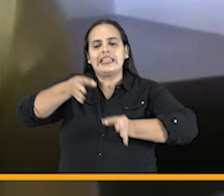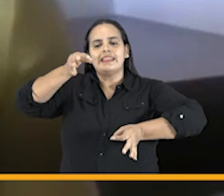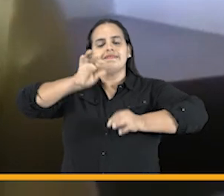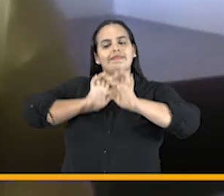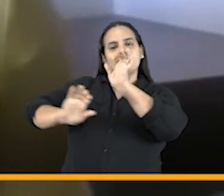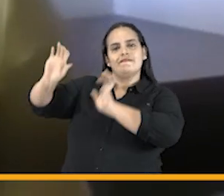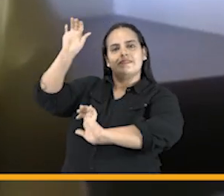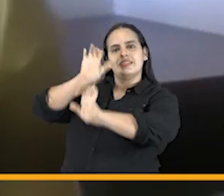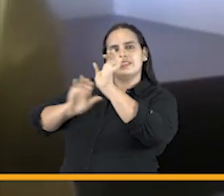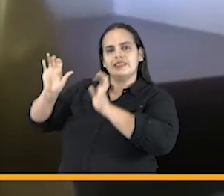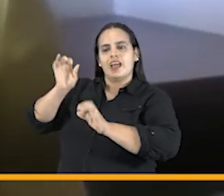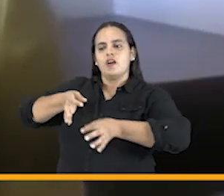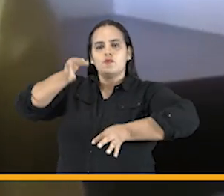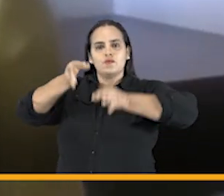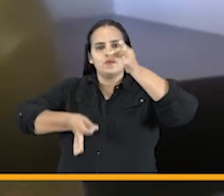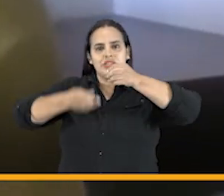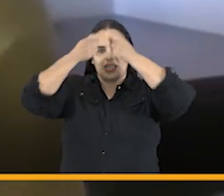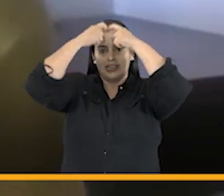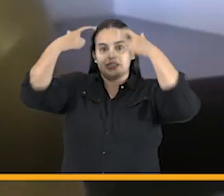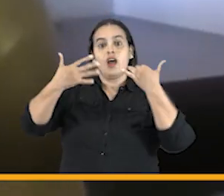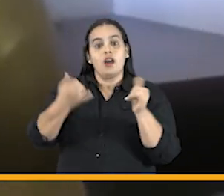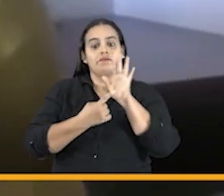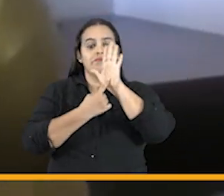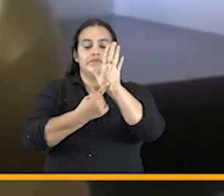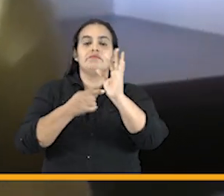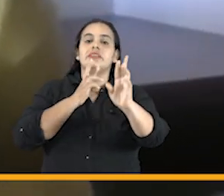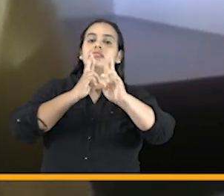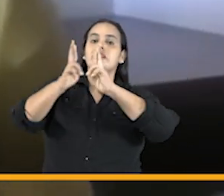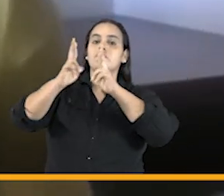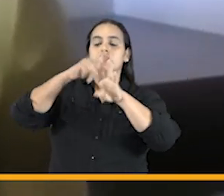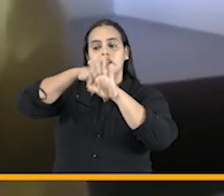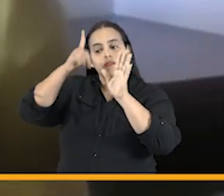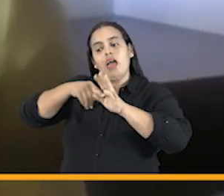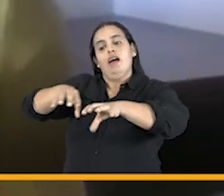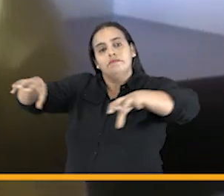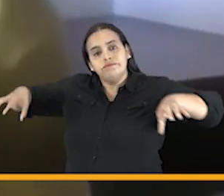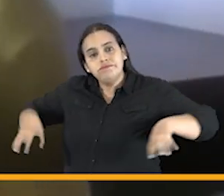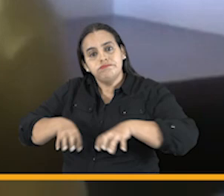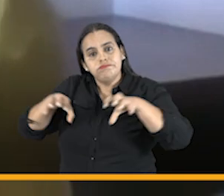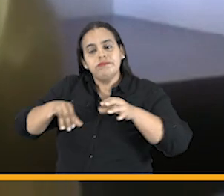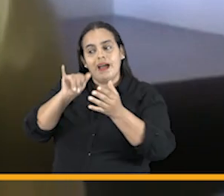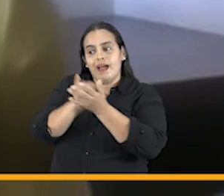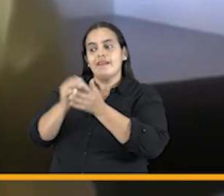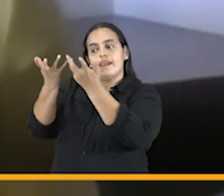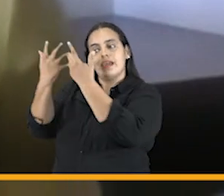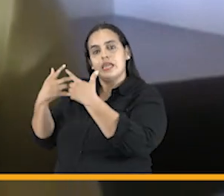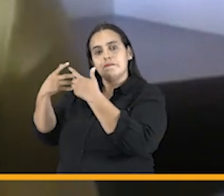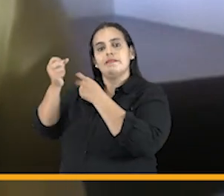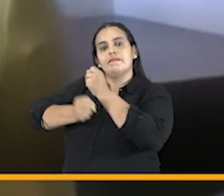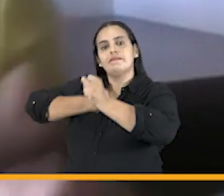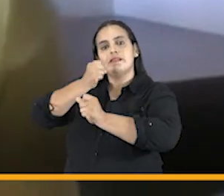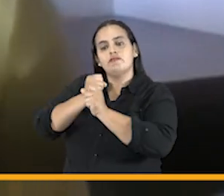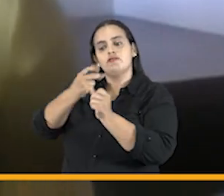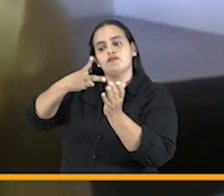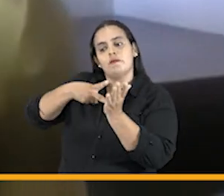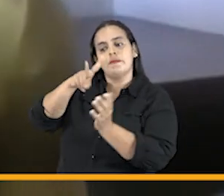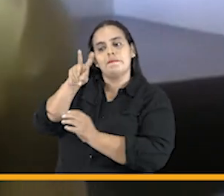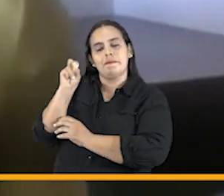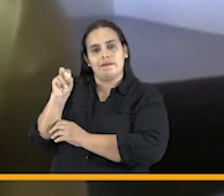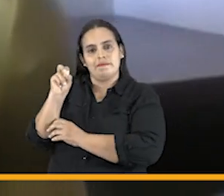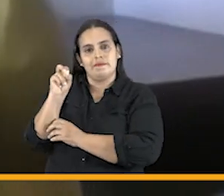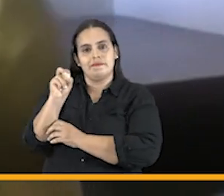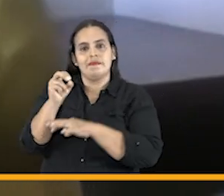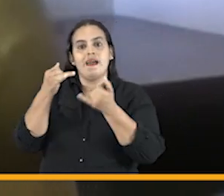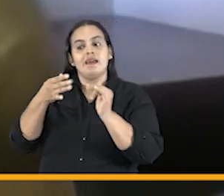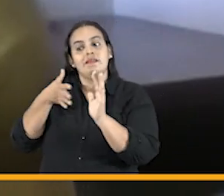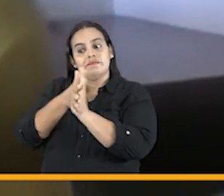Hoy les presentaremos los resultados de la gestión adelantada por la entidad durante el año 2020. La transmisión